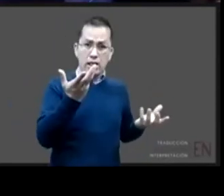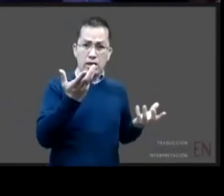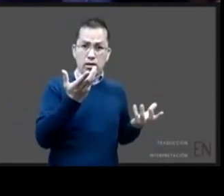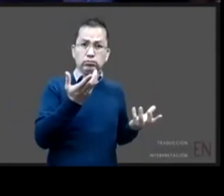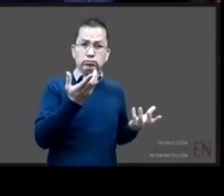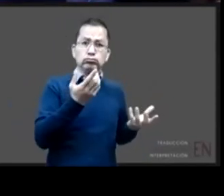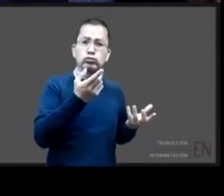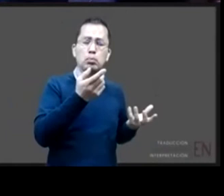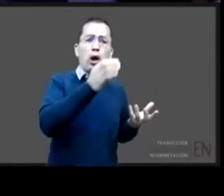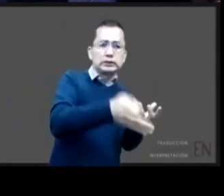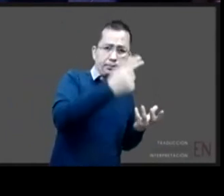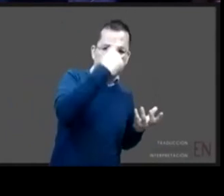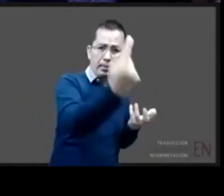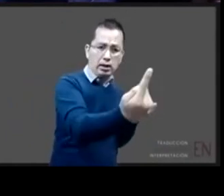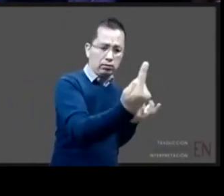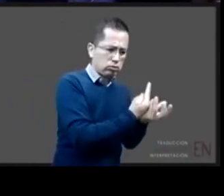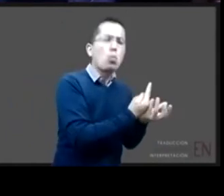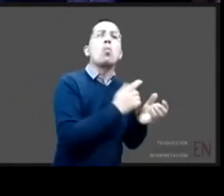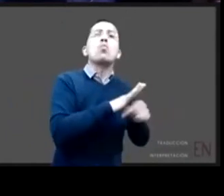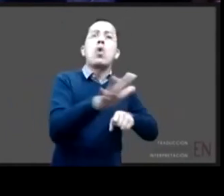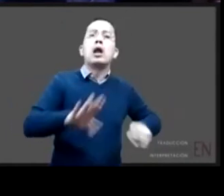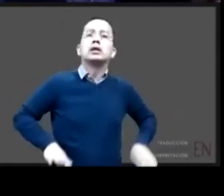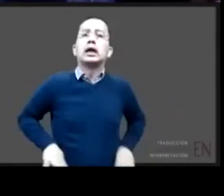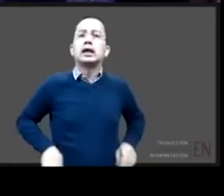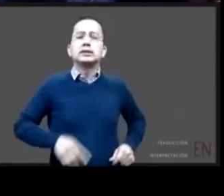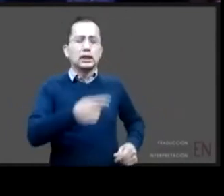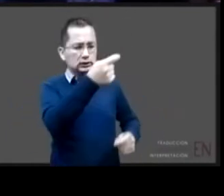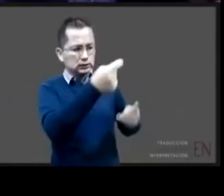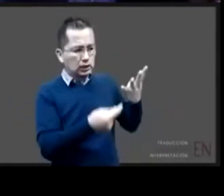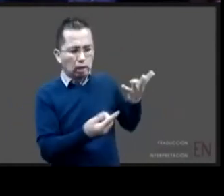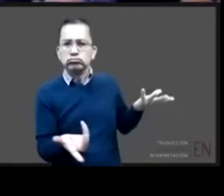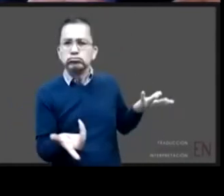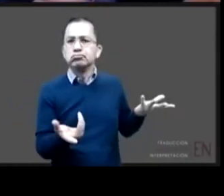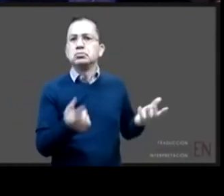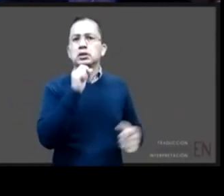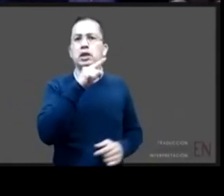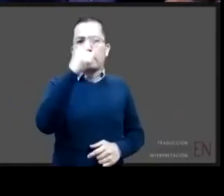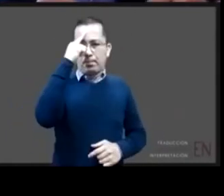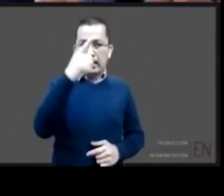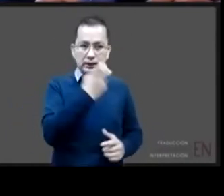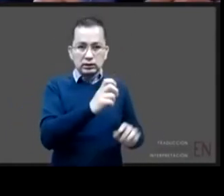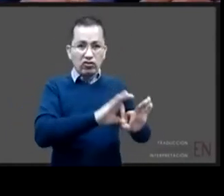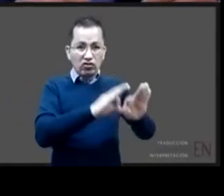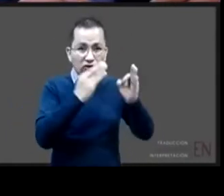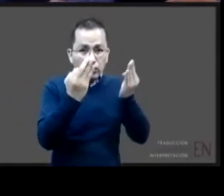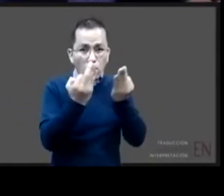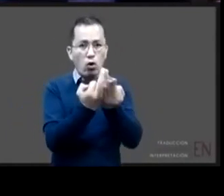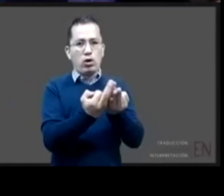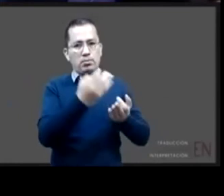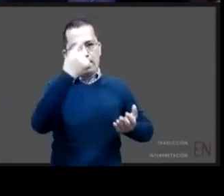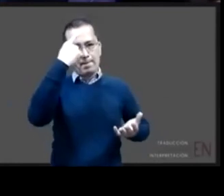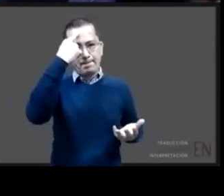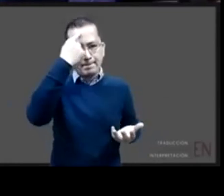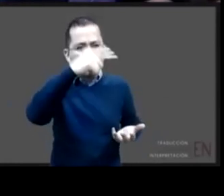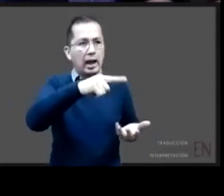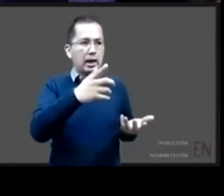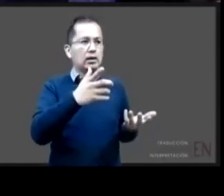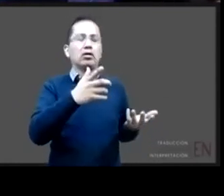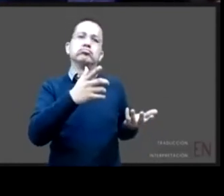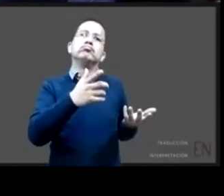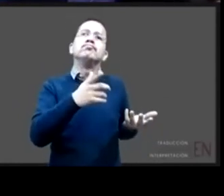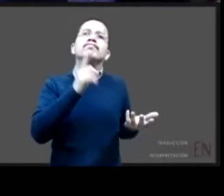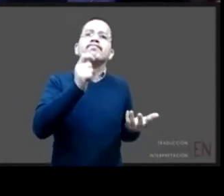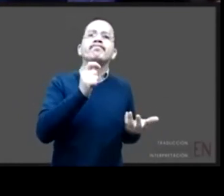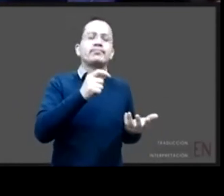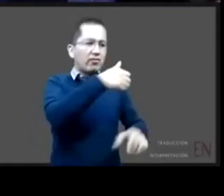también cómo podemos hacer para ampliar mucho más rápidamente estos modelos estatales de familias de